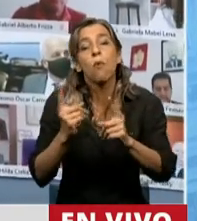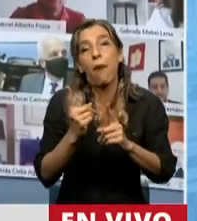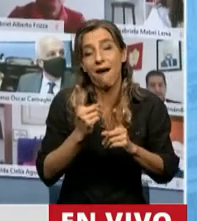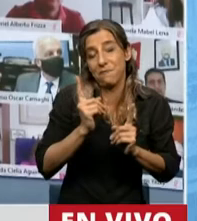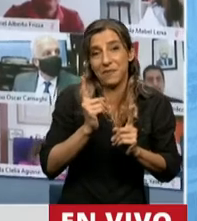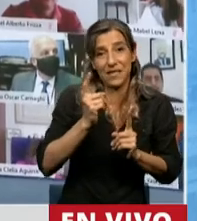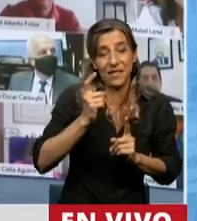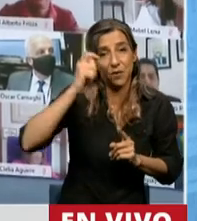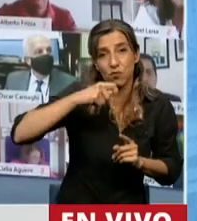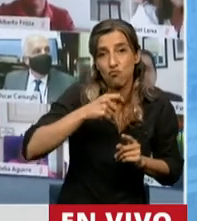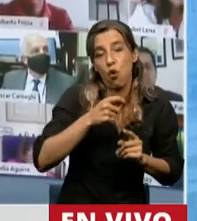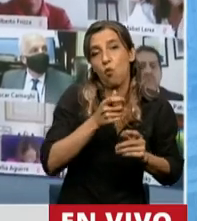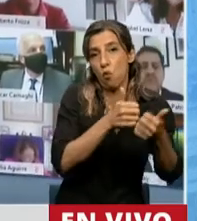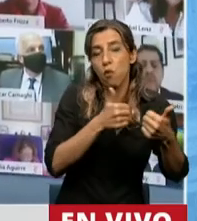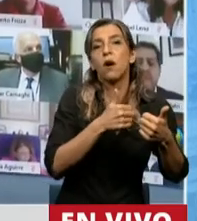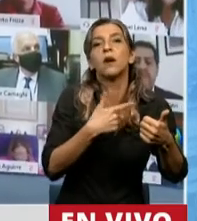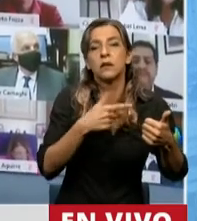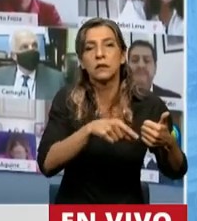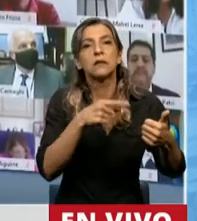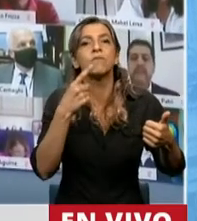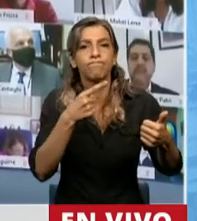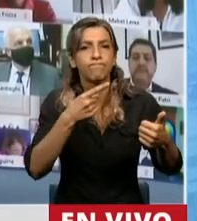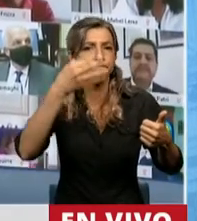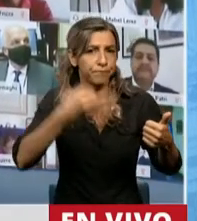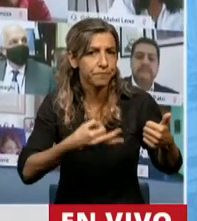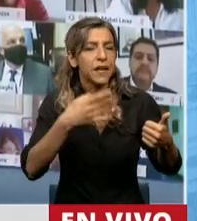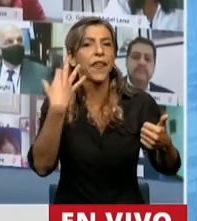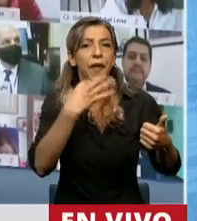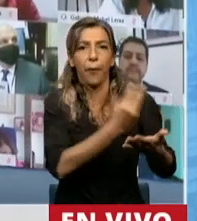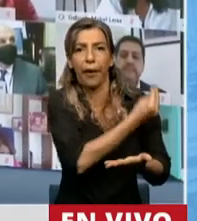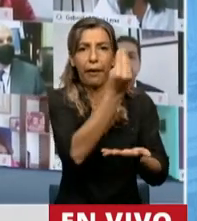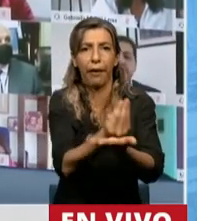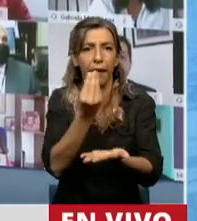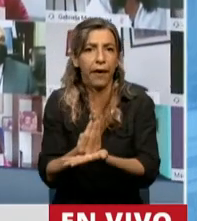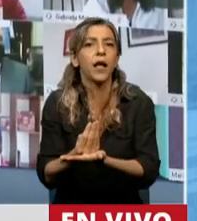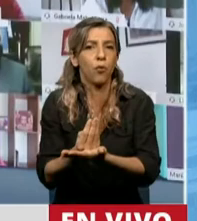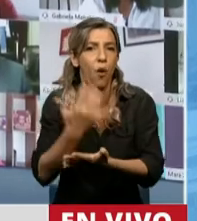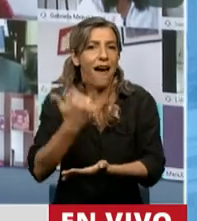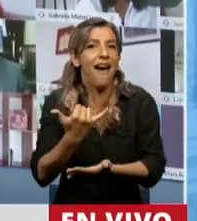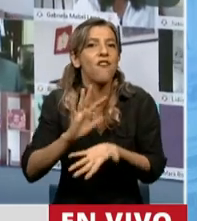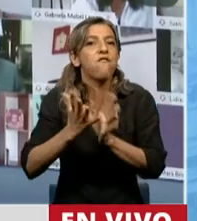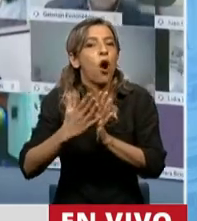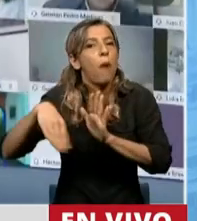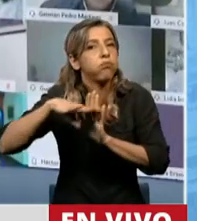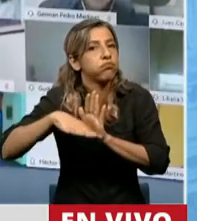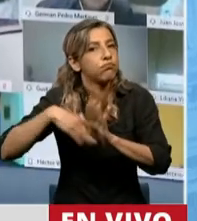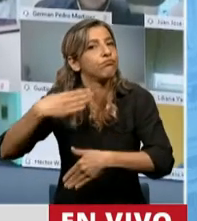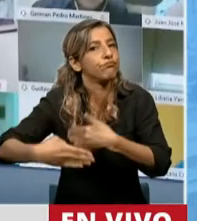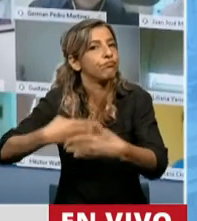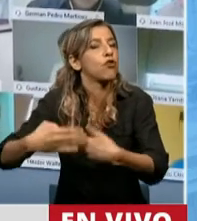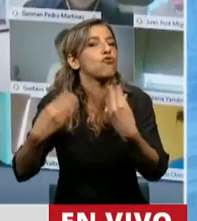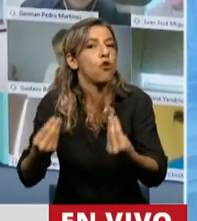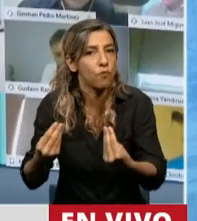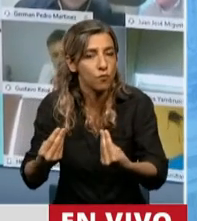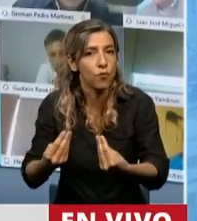de la Nación sea correctamente designado. Y ese procedimiento adecuado es un